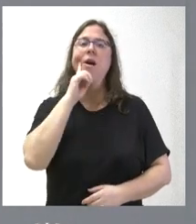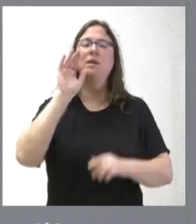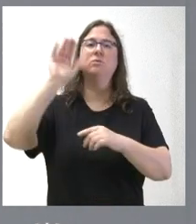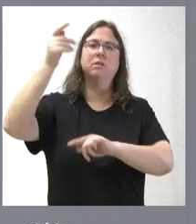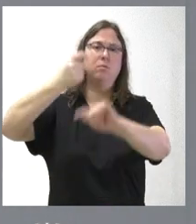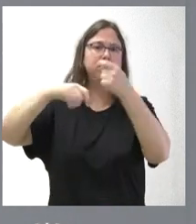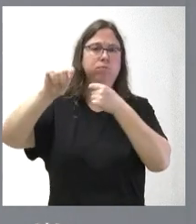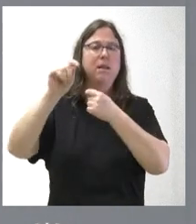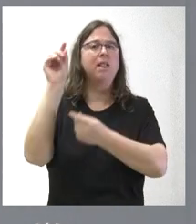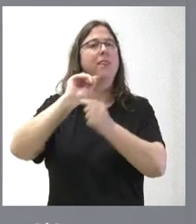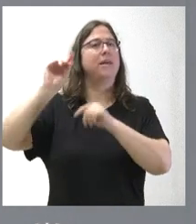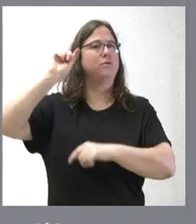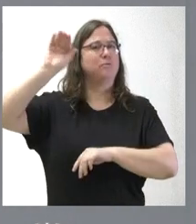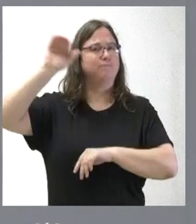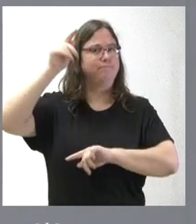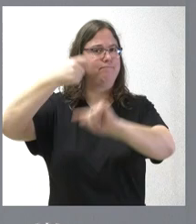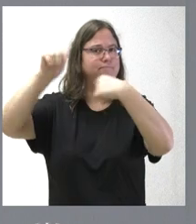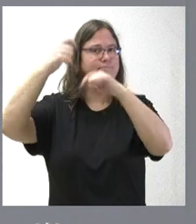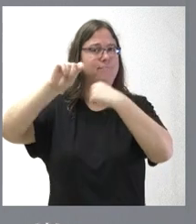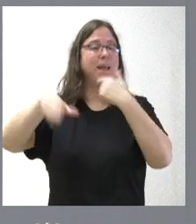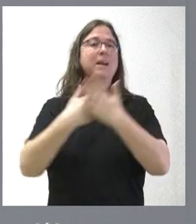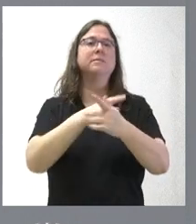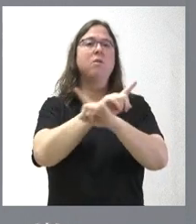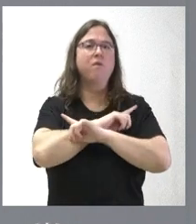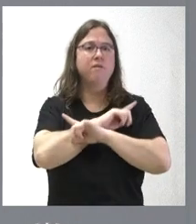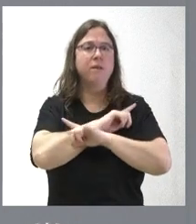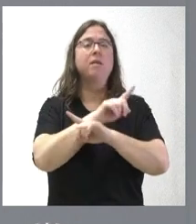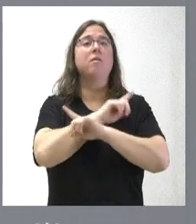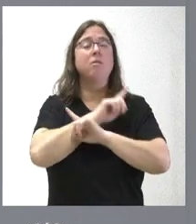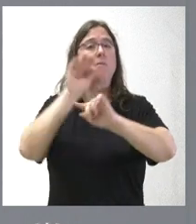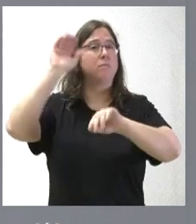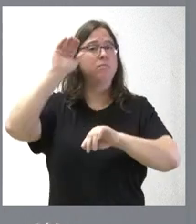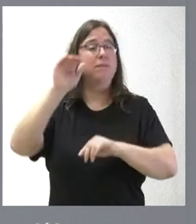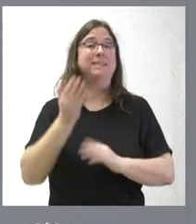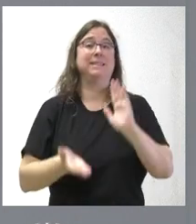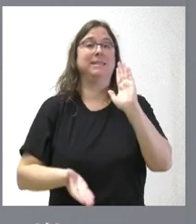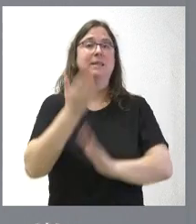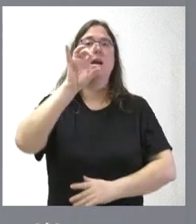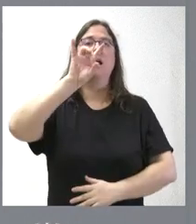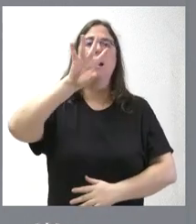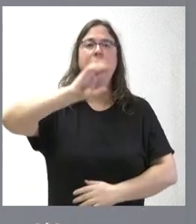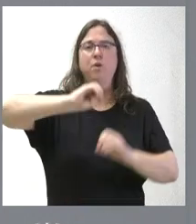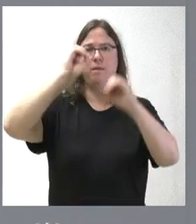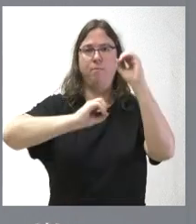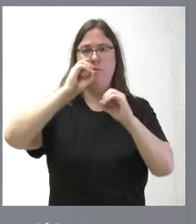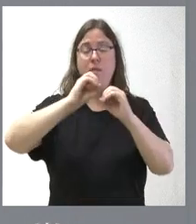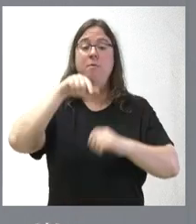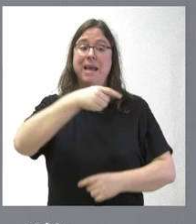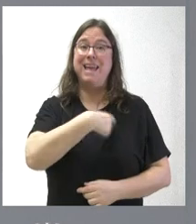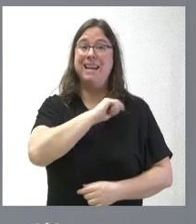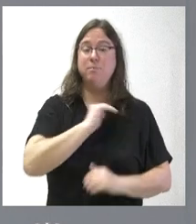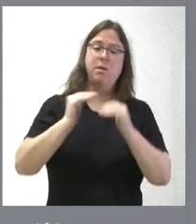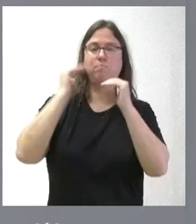se han conocido datos de exportaciones hasta el mes de noviembre y hasta el mes de noviembre nuestras exportaciones crecieron un 14%, mientras que en España